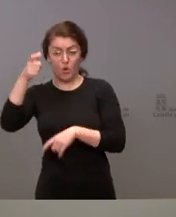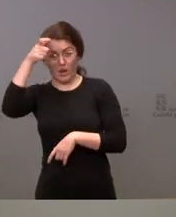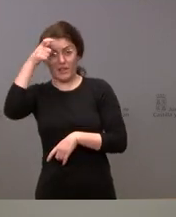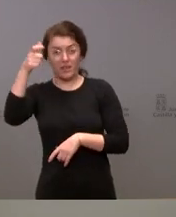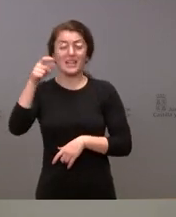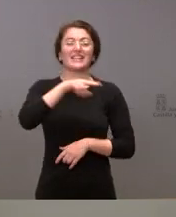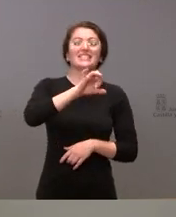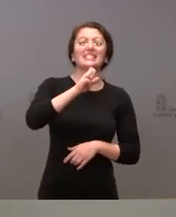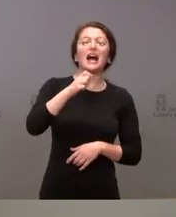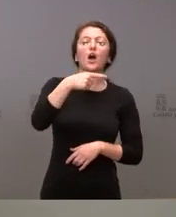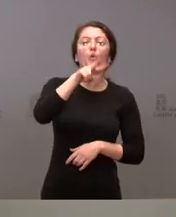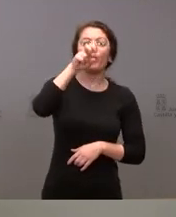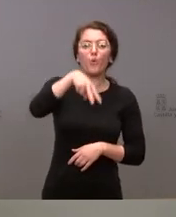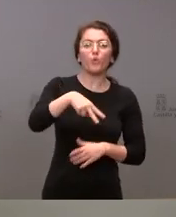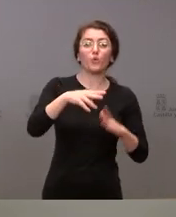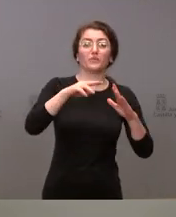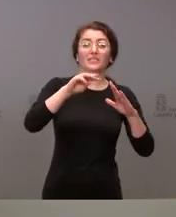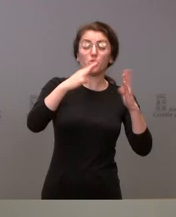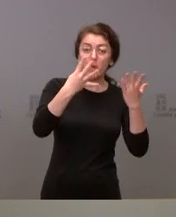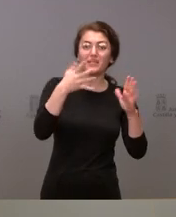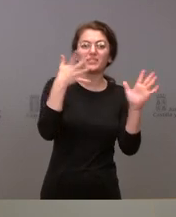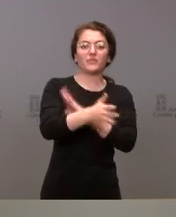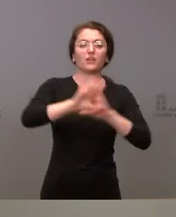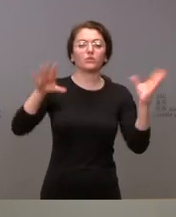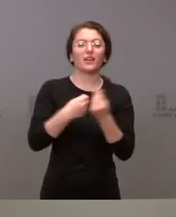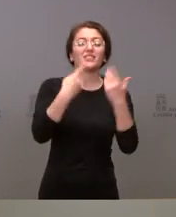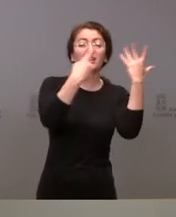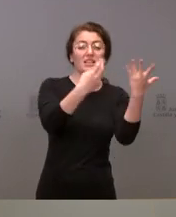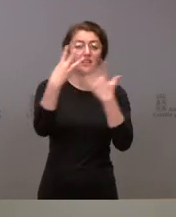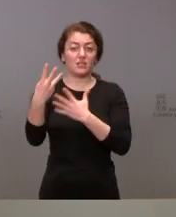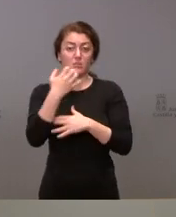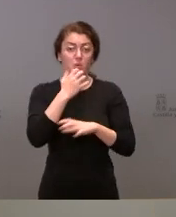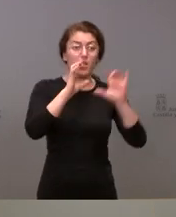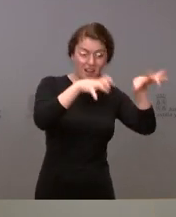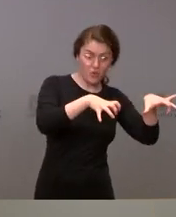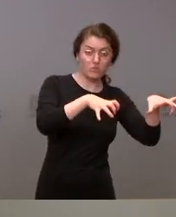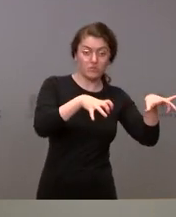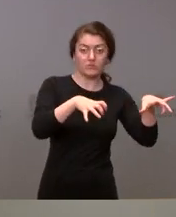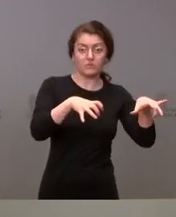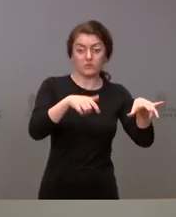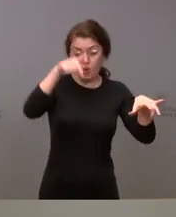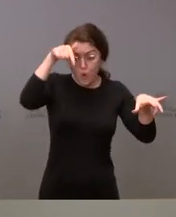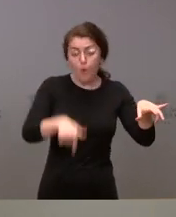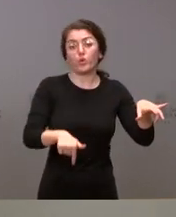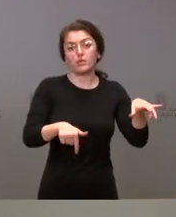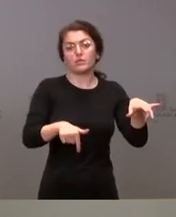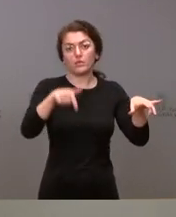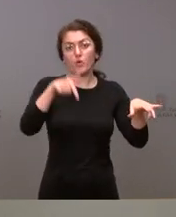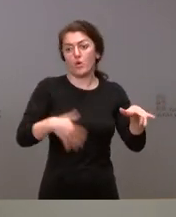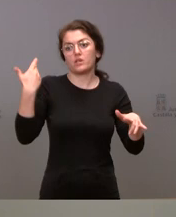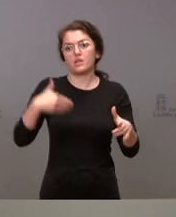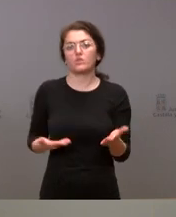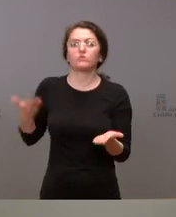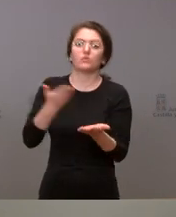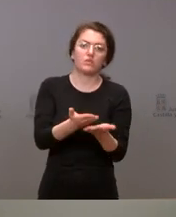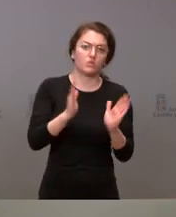73 son las localidades que en el caso de León y evidentemente también indico a fecha de hoy han sido las que han